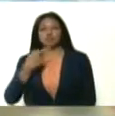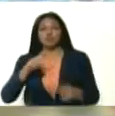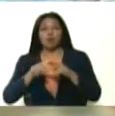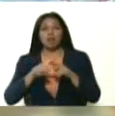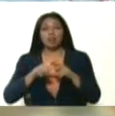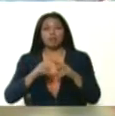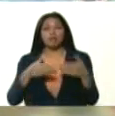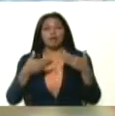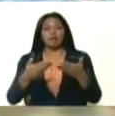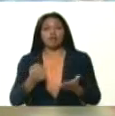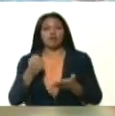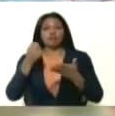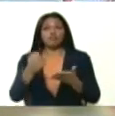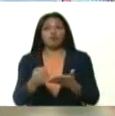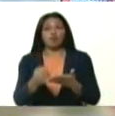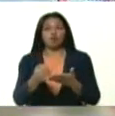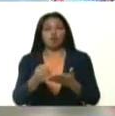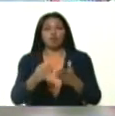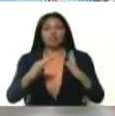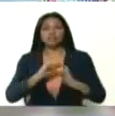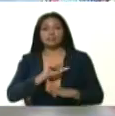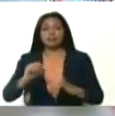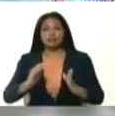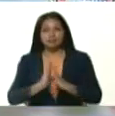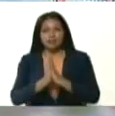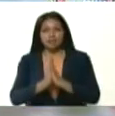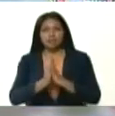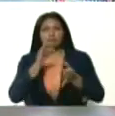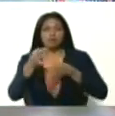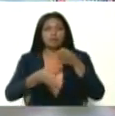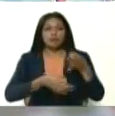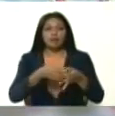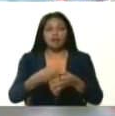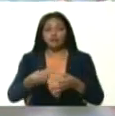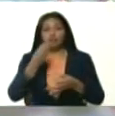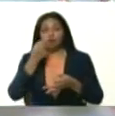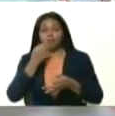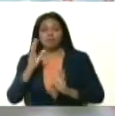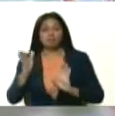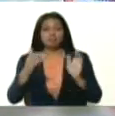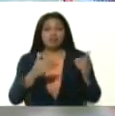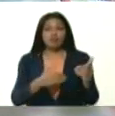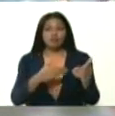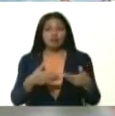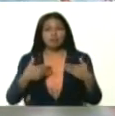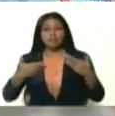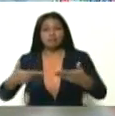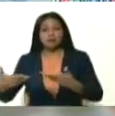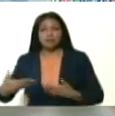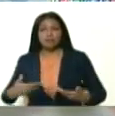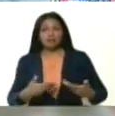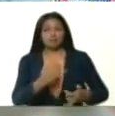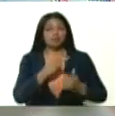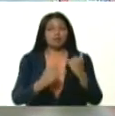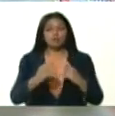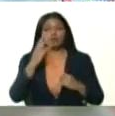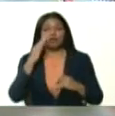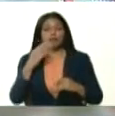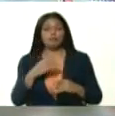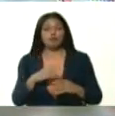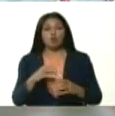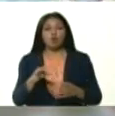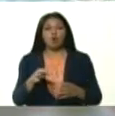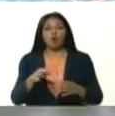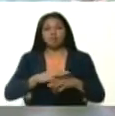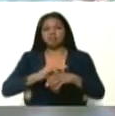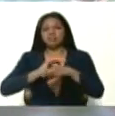estrategia que dice Llamo es promover la territorialización de la producción de los combos CLAT. logramos determinar por lo menos en el plan de proteína 16